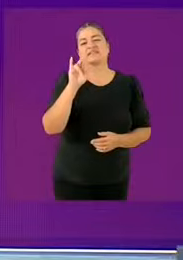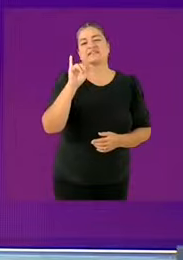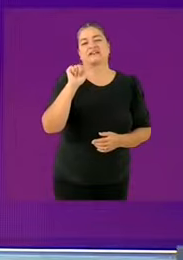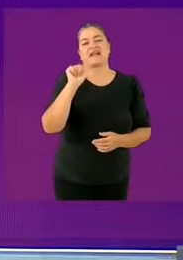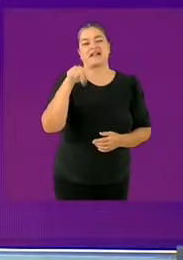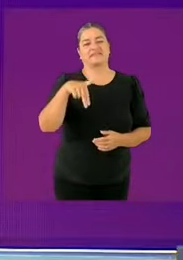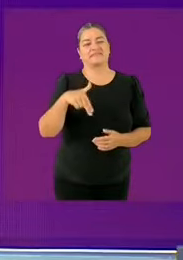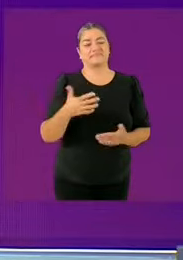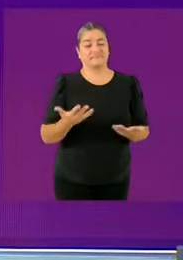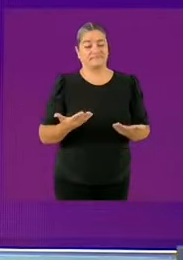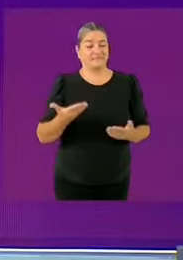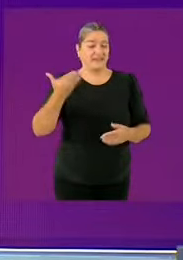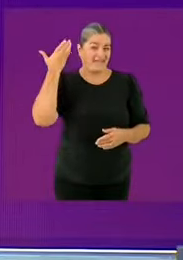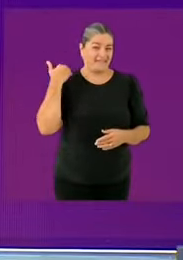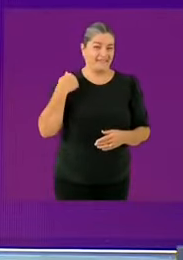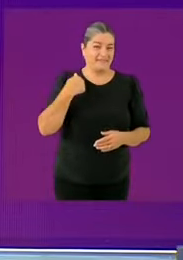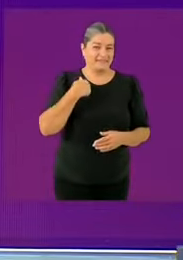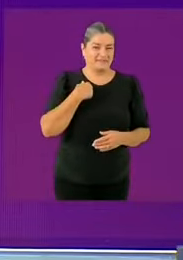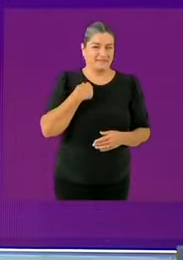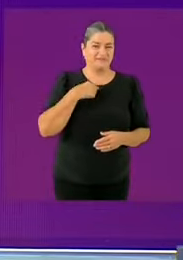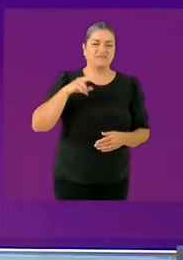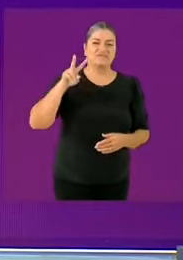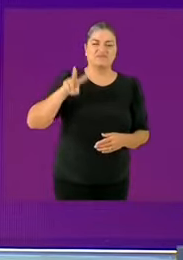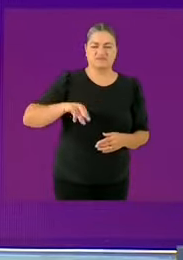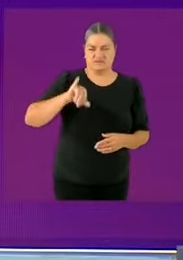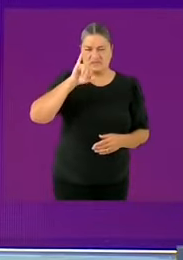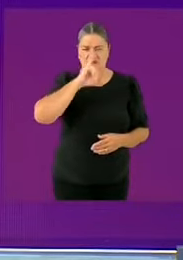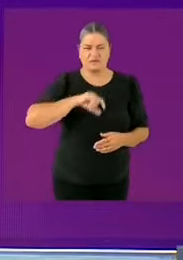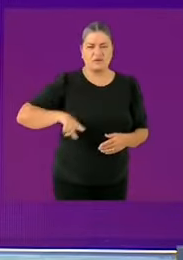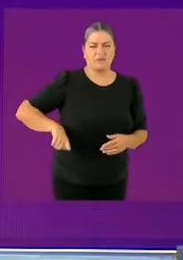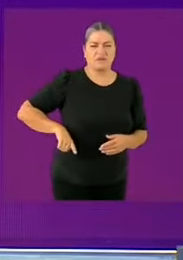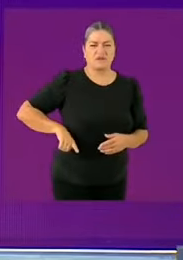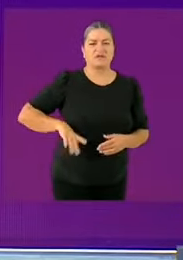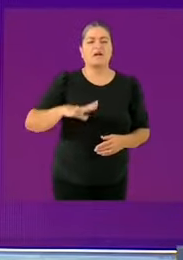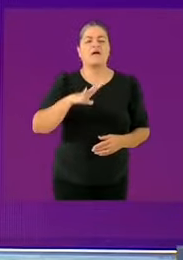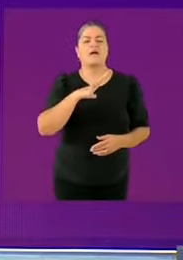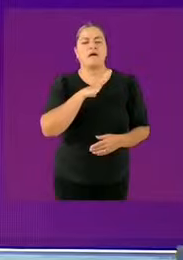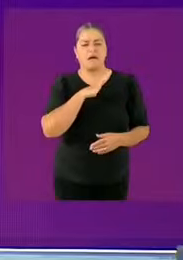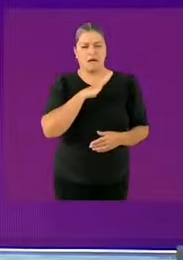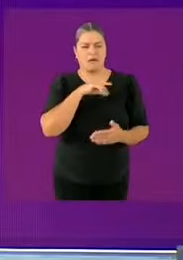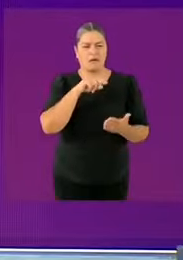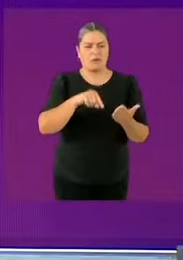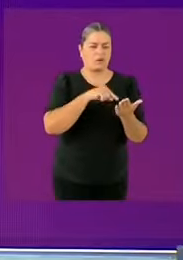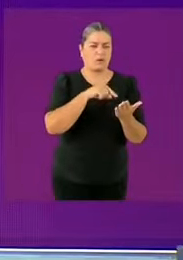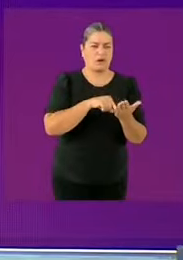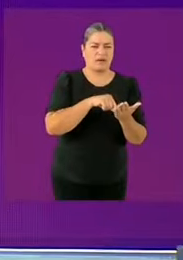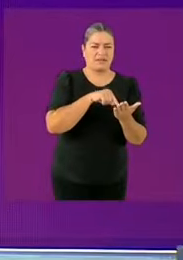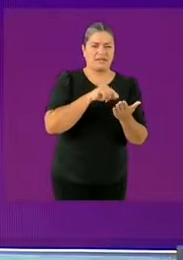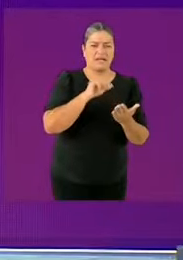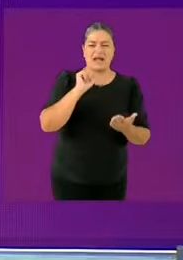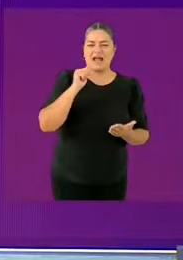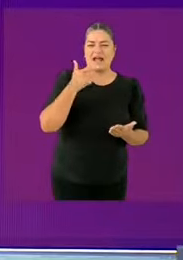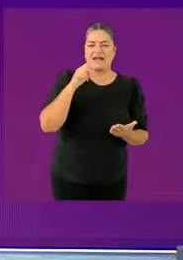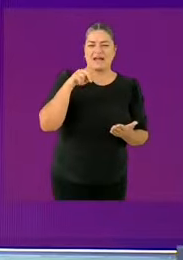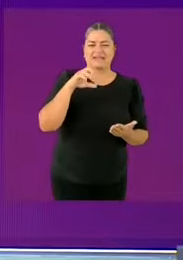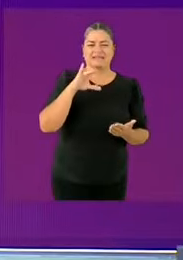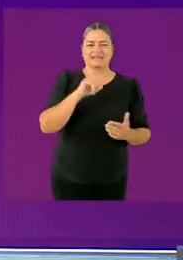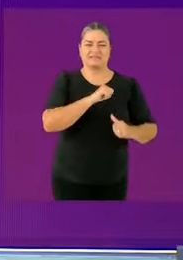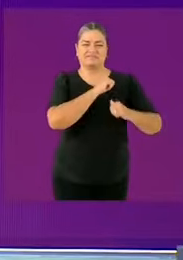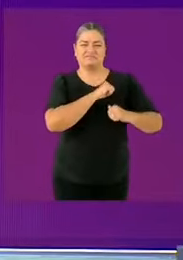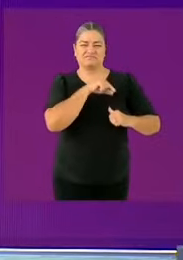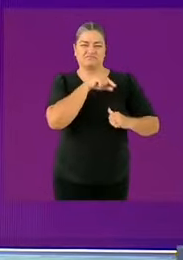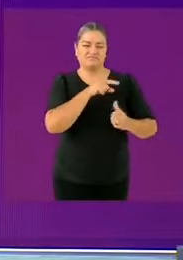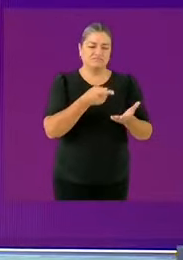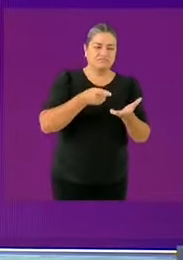Digital de Innovación Pública. Esta agencia nos permitió desarrollar una serie de acciones. Entre otras, el Tianguis